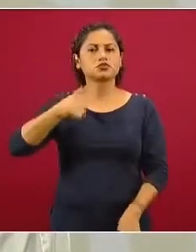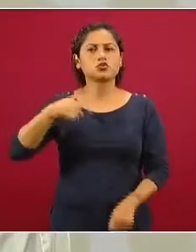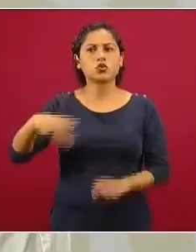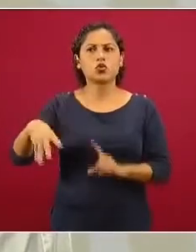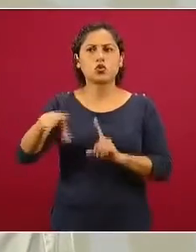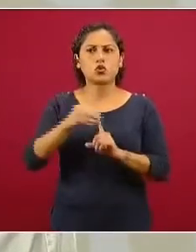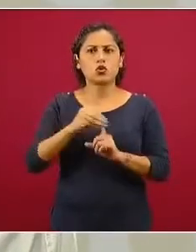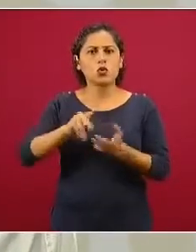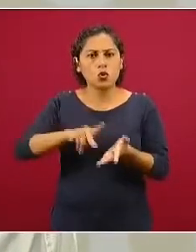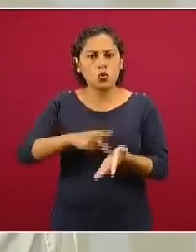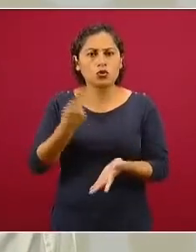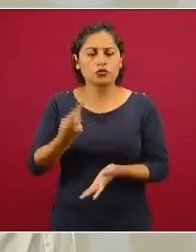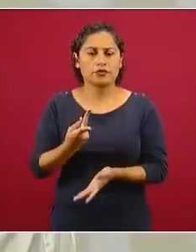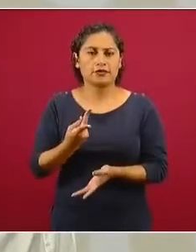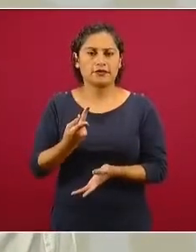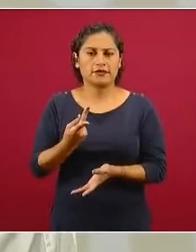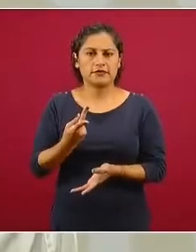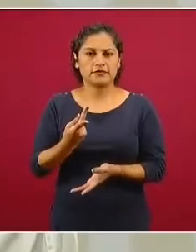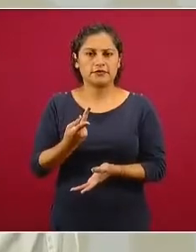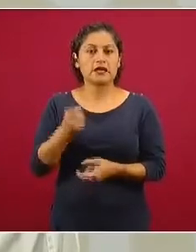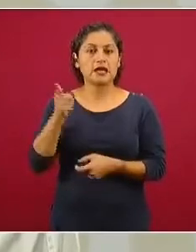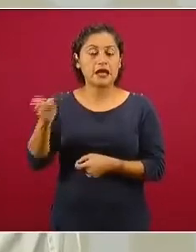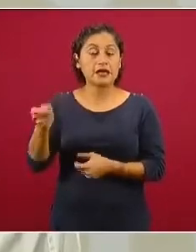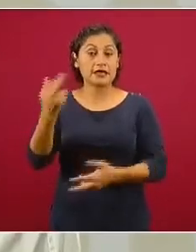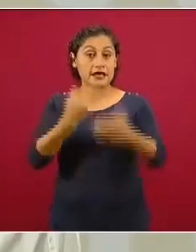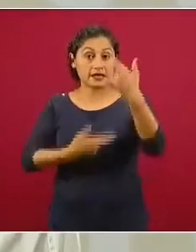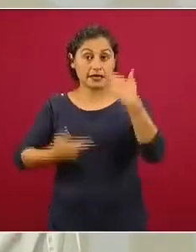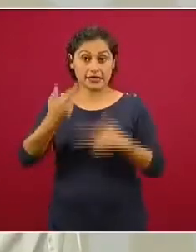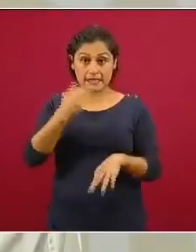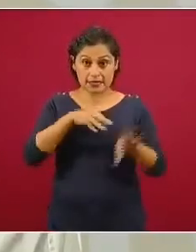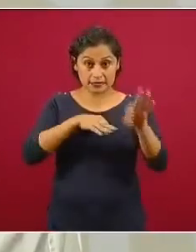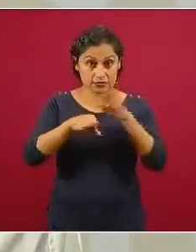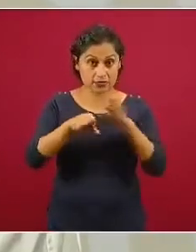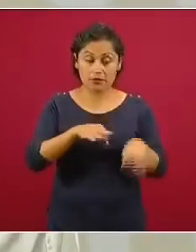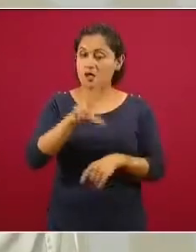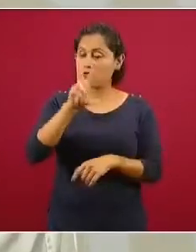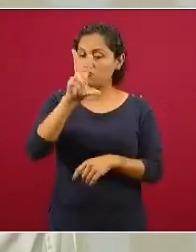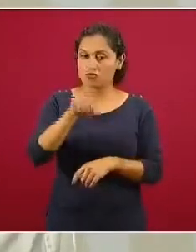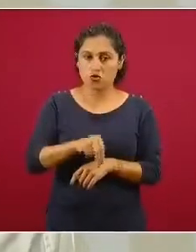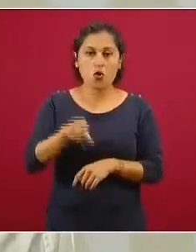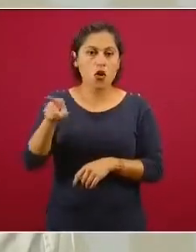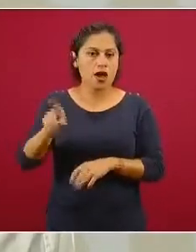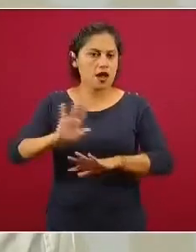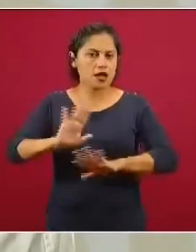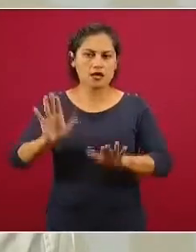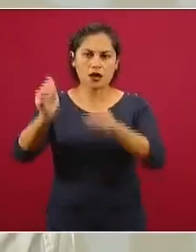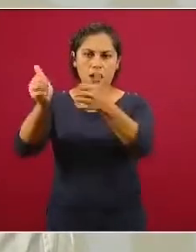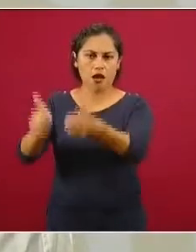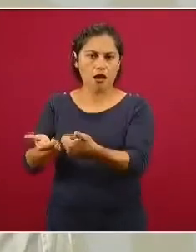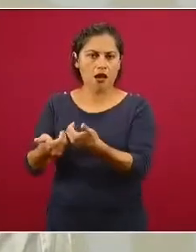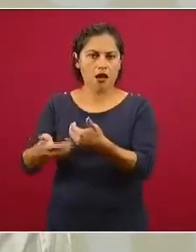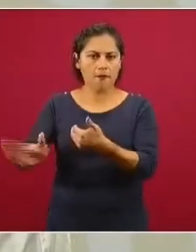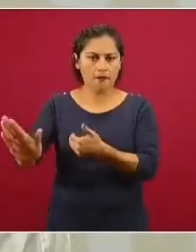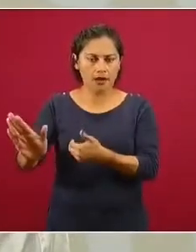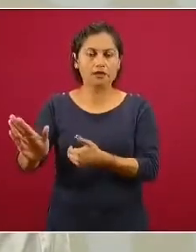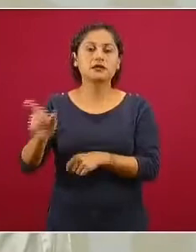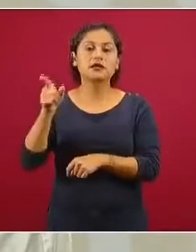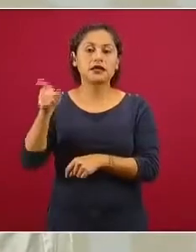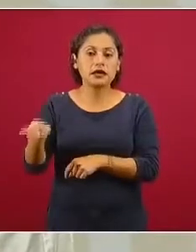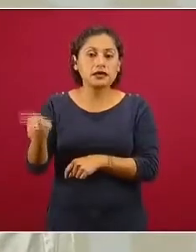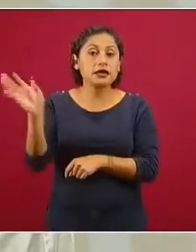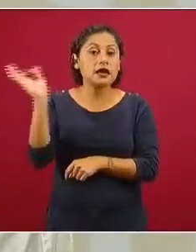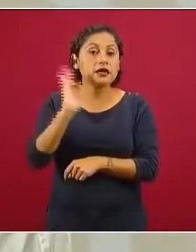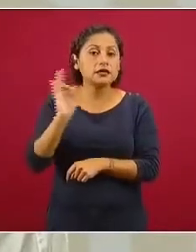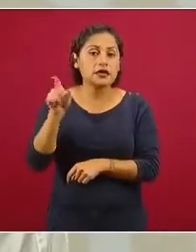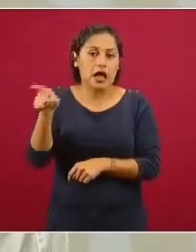Ella no se incorporó a labores atendiendo pacientes COVID nuevamente. Se expuso entonces,